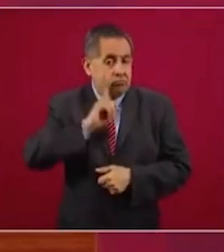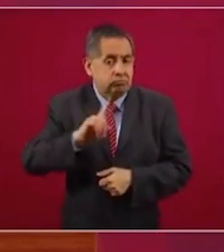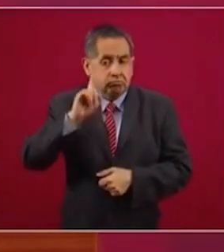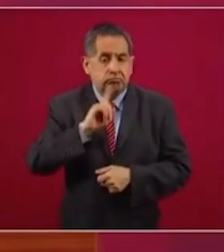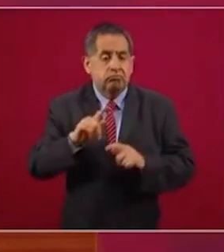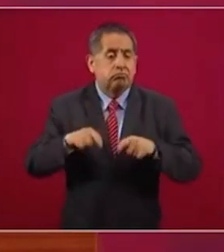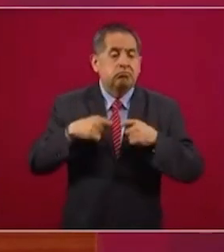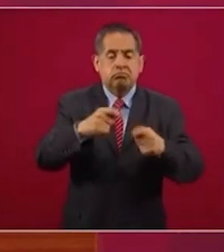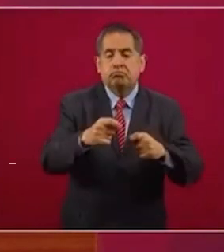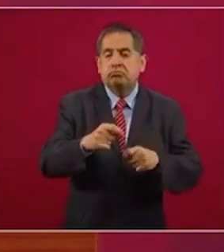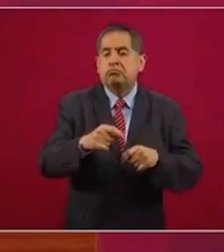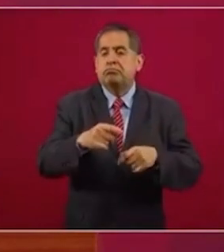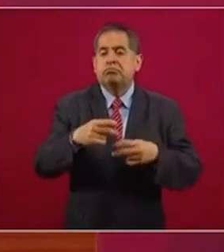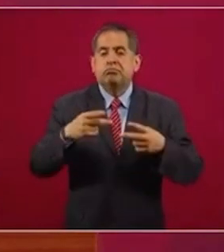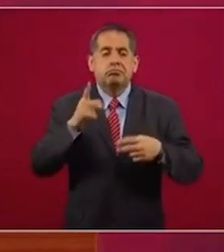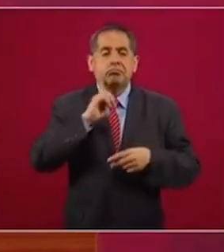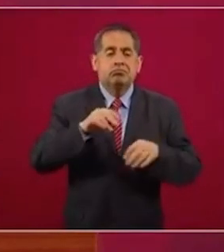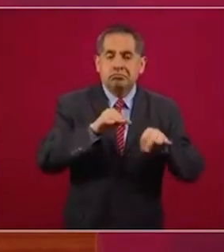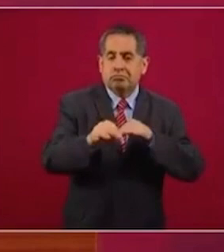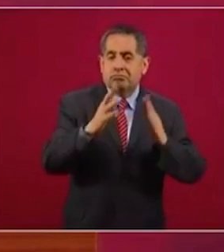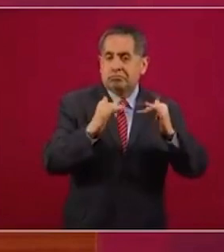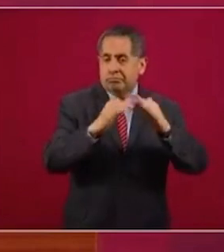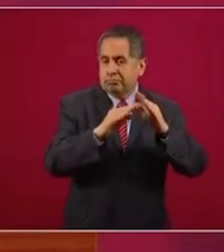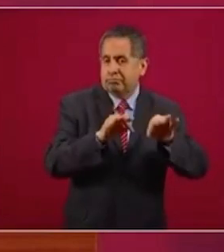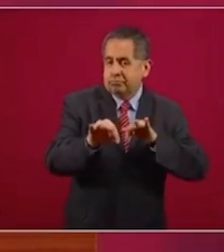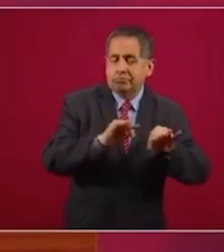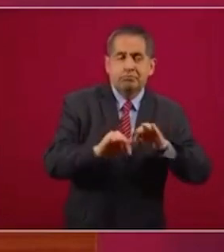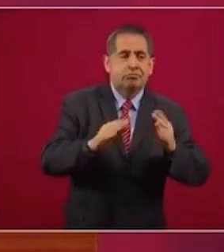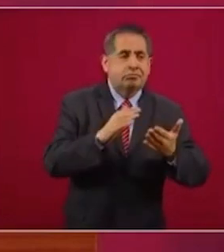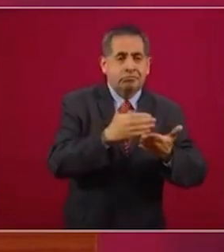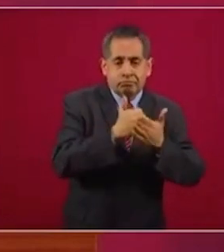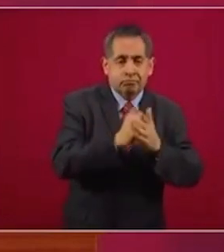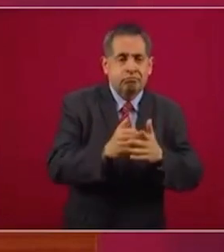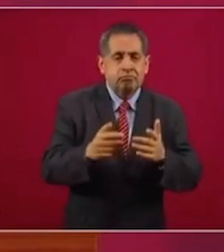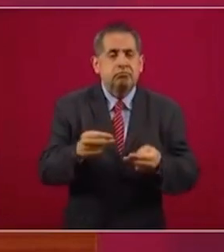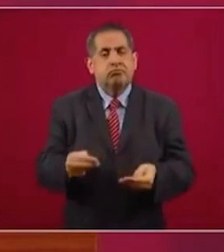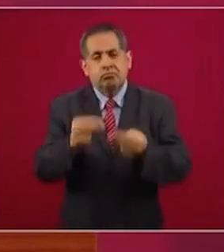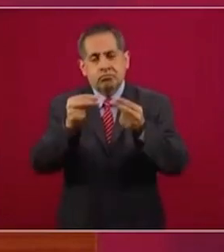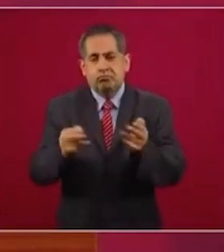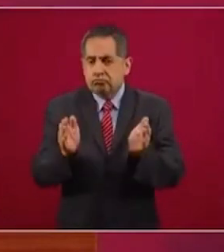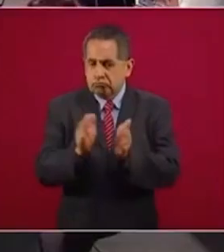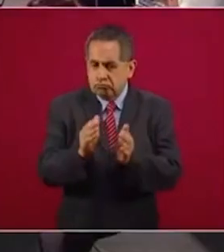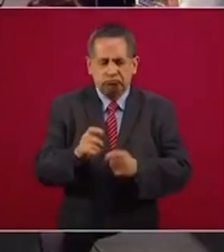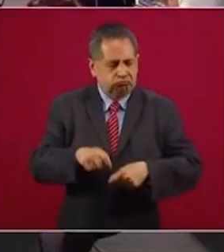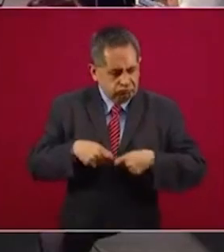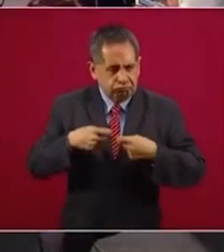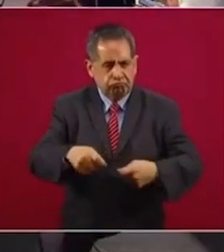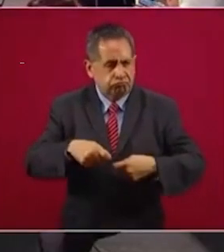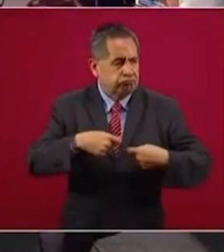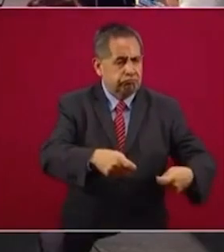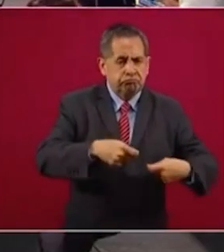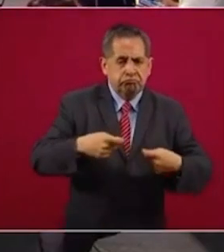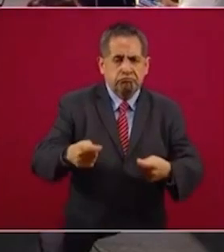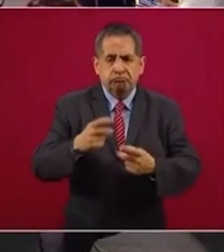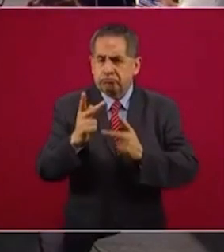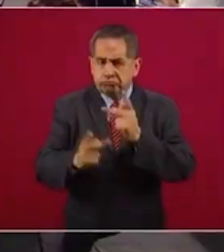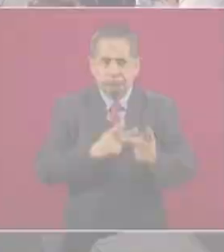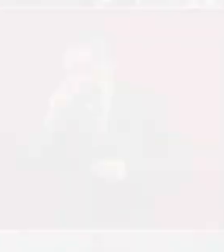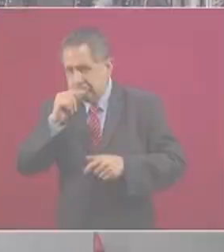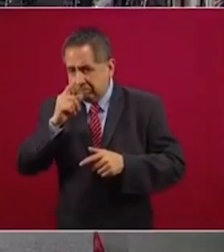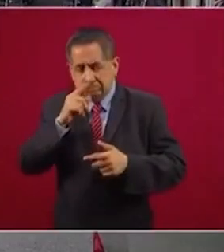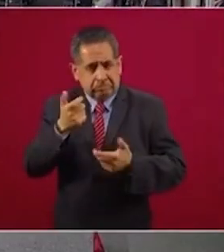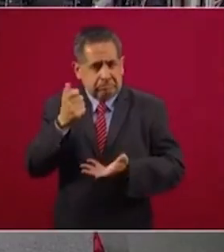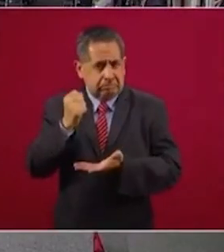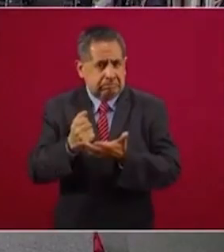trabajadoras del hogar, a pequeñas empresarias, que son las que más están sufriendo en este momento.